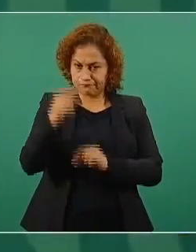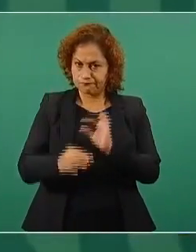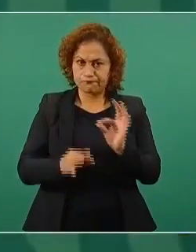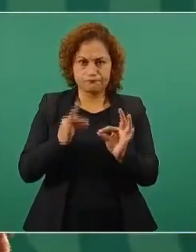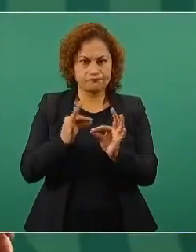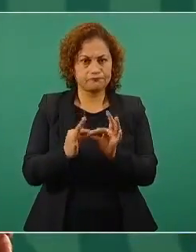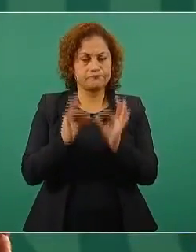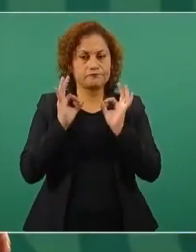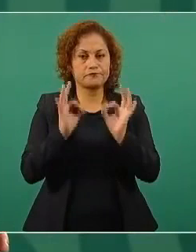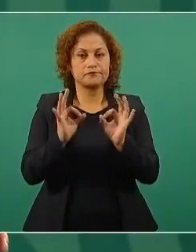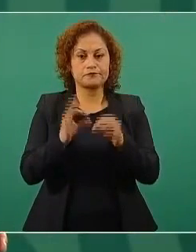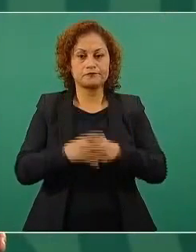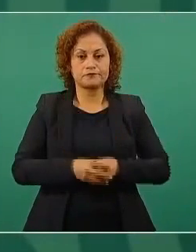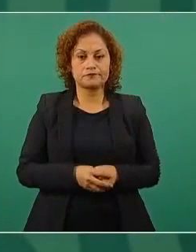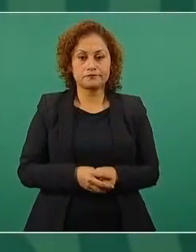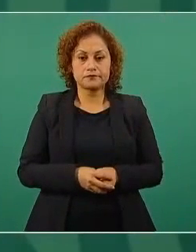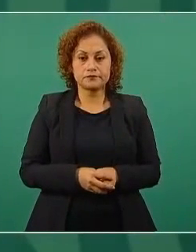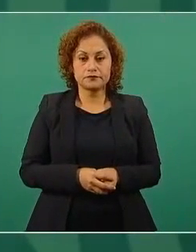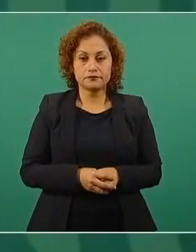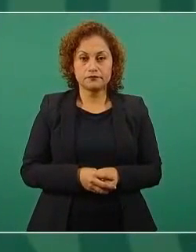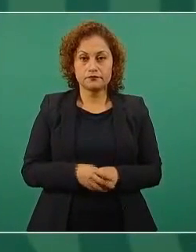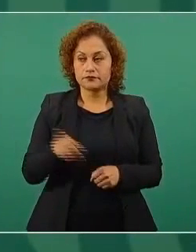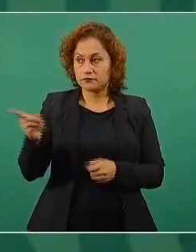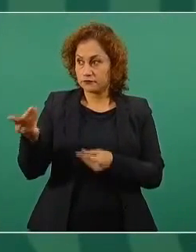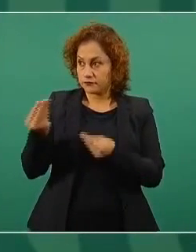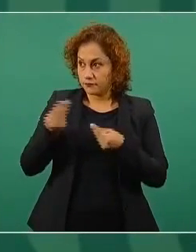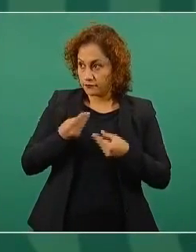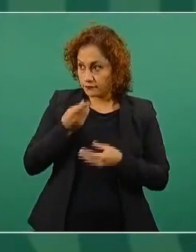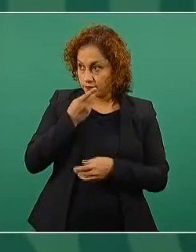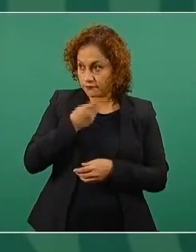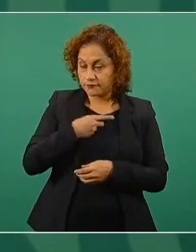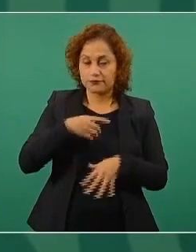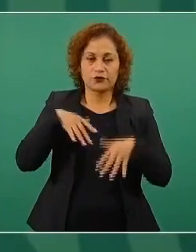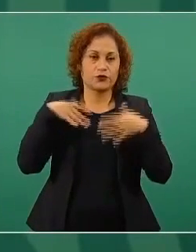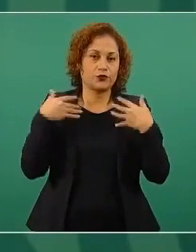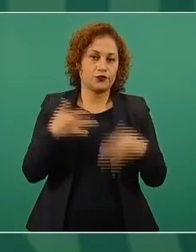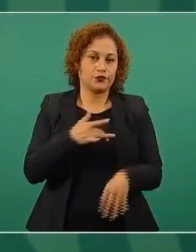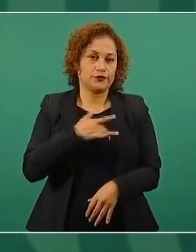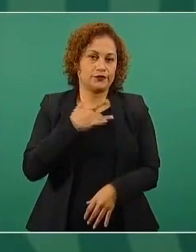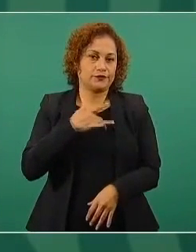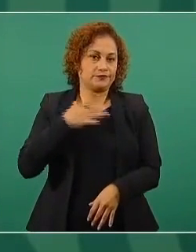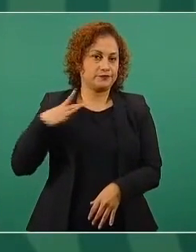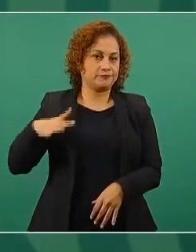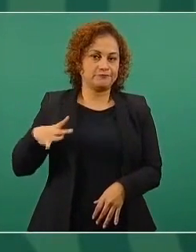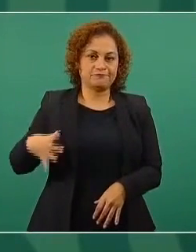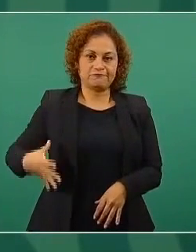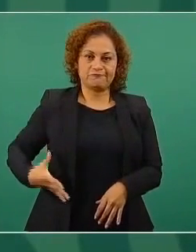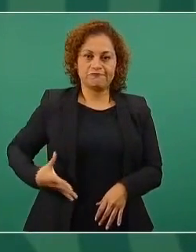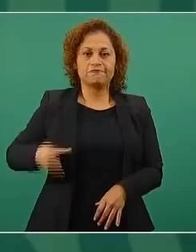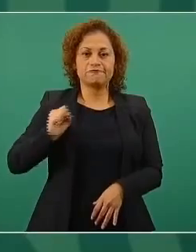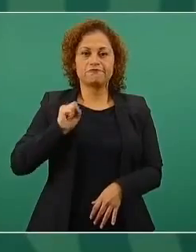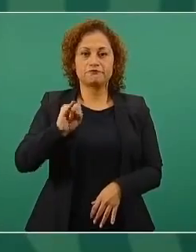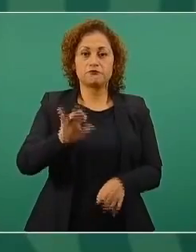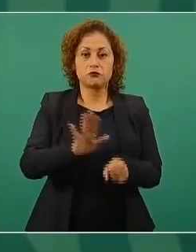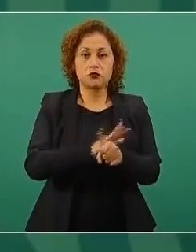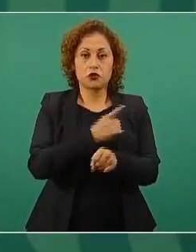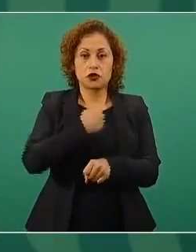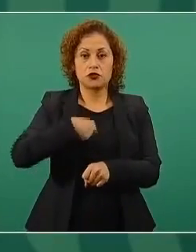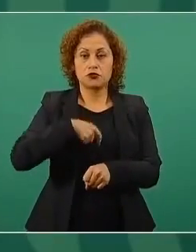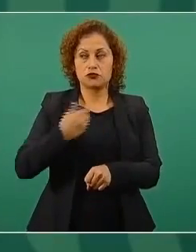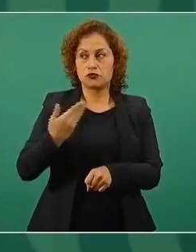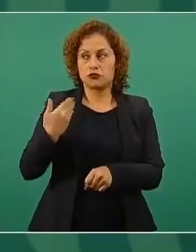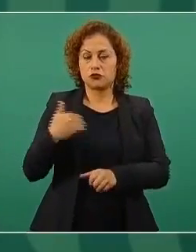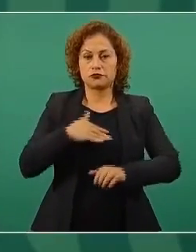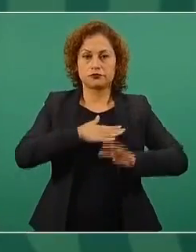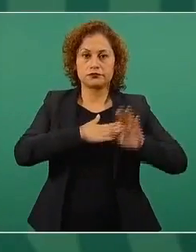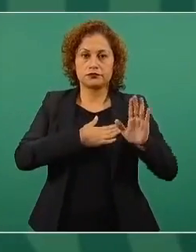Y a mí me llena de orgullo porque se está cumpliendo este compromiso y lo más